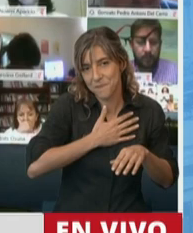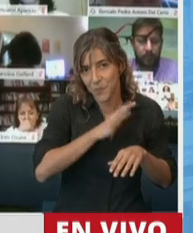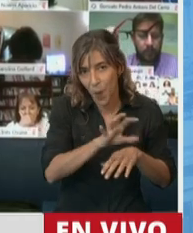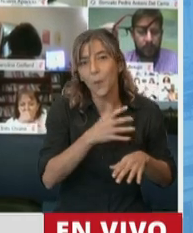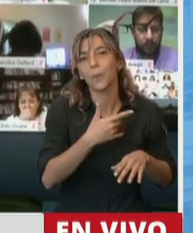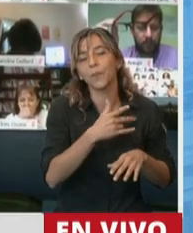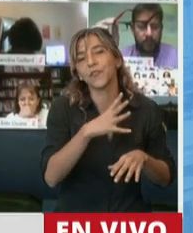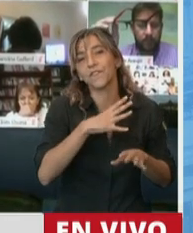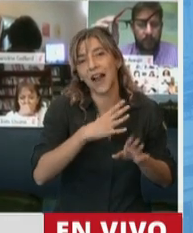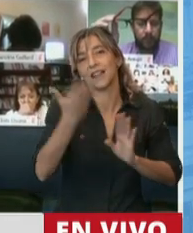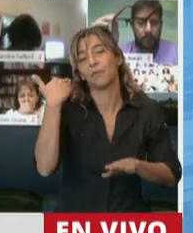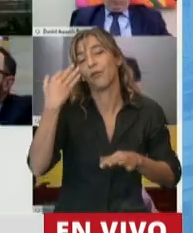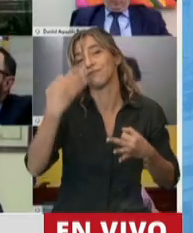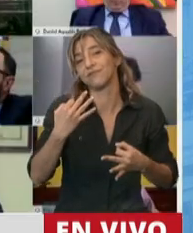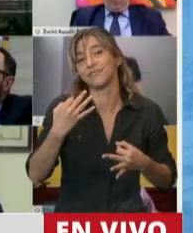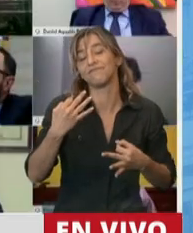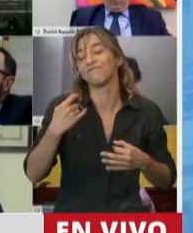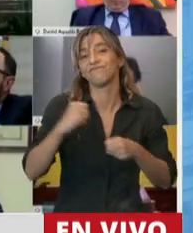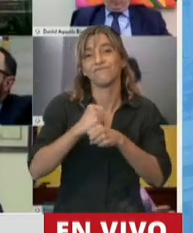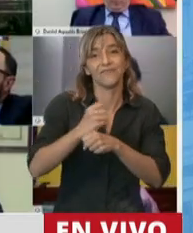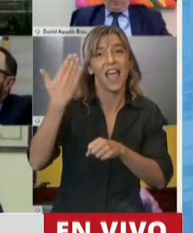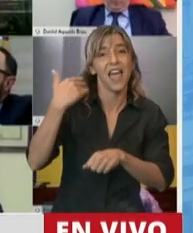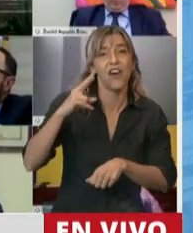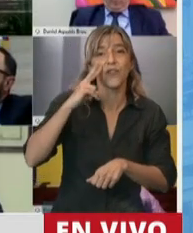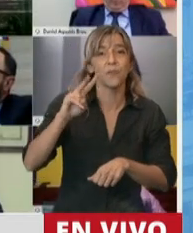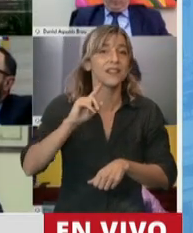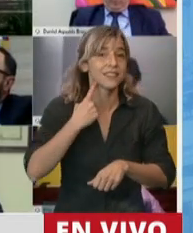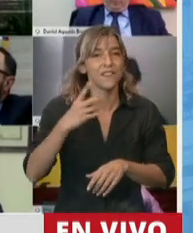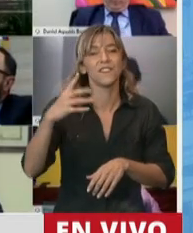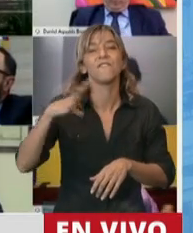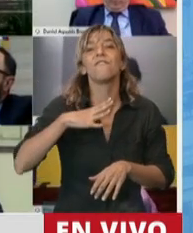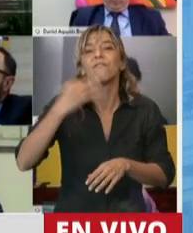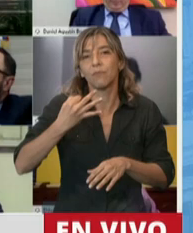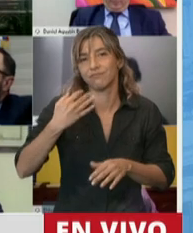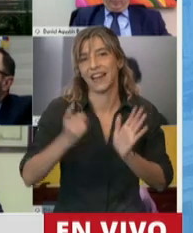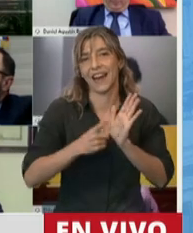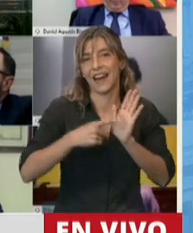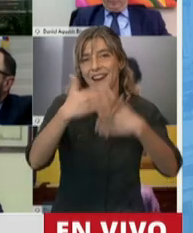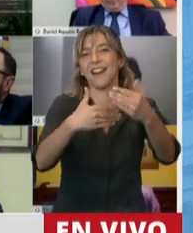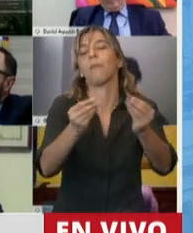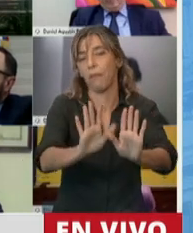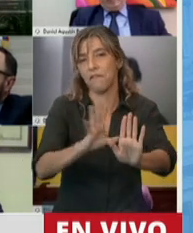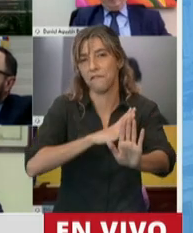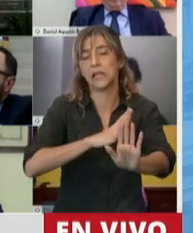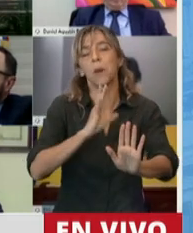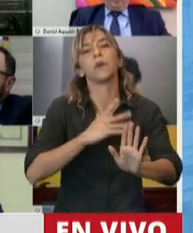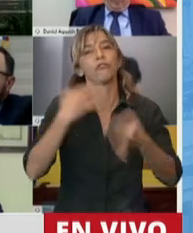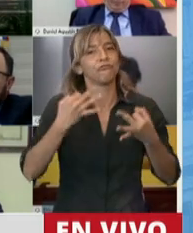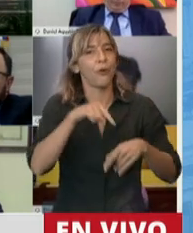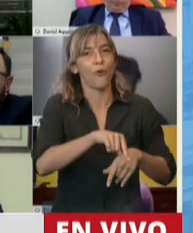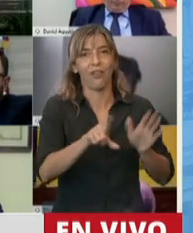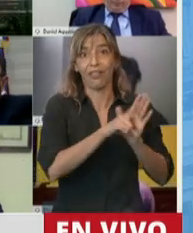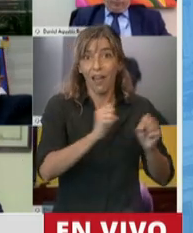reglamentarla. El 2013 está sancionado y no se ha reglamentado, pero seguramente esto también va a ayudar en mi provincia a tener esa ley reglamentada.